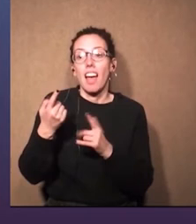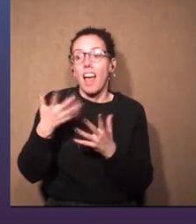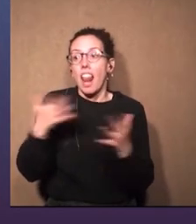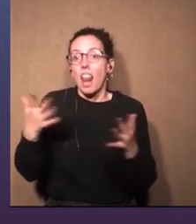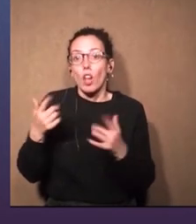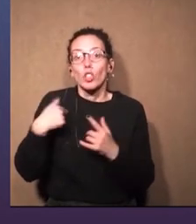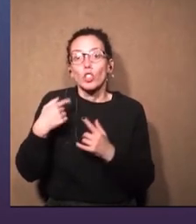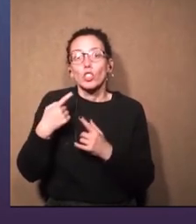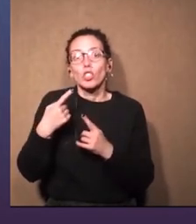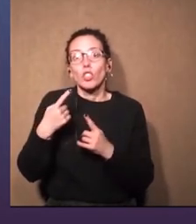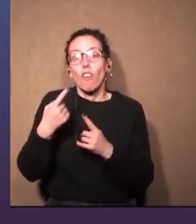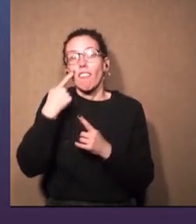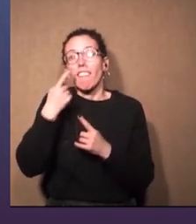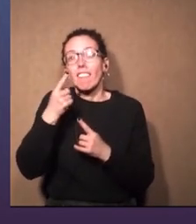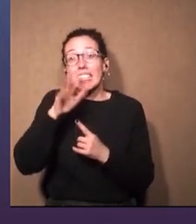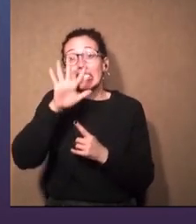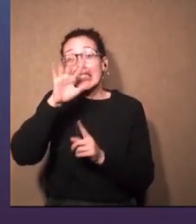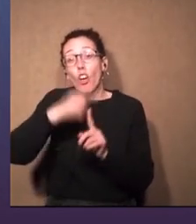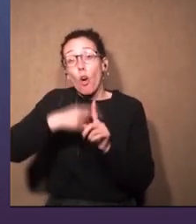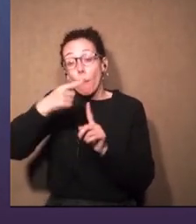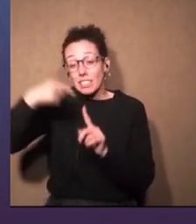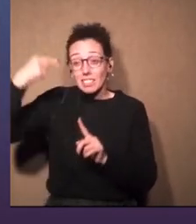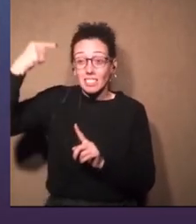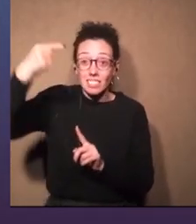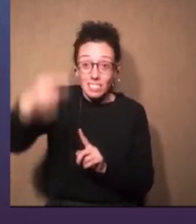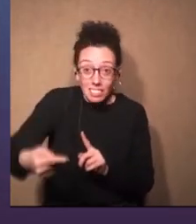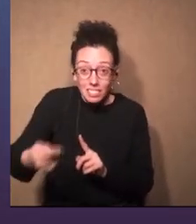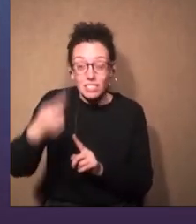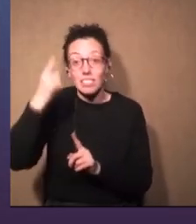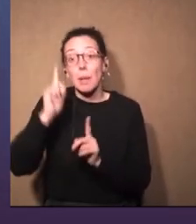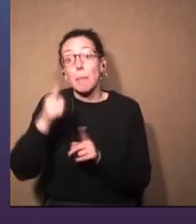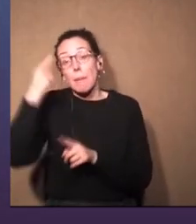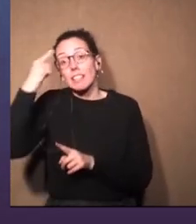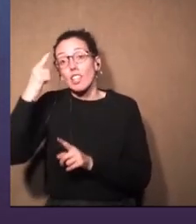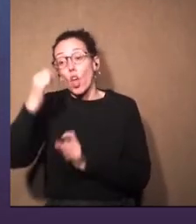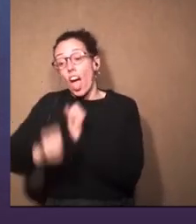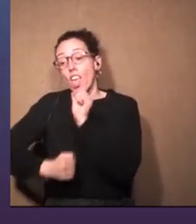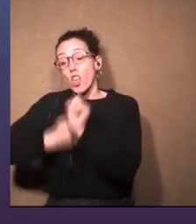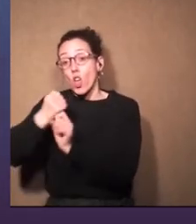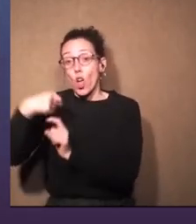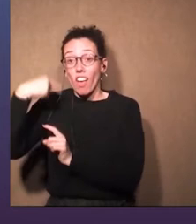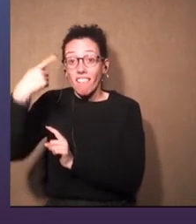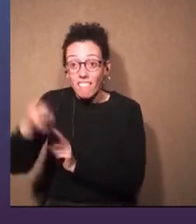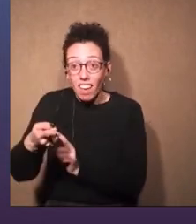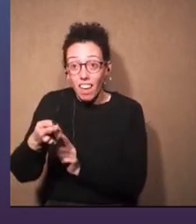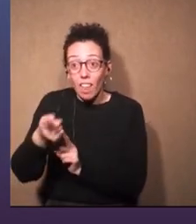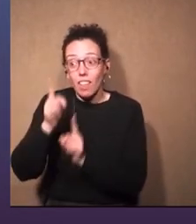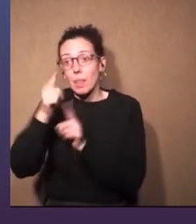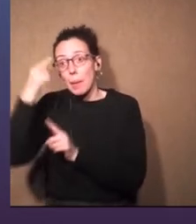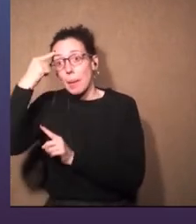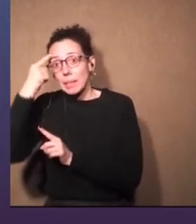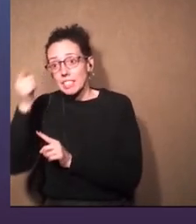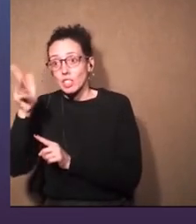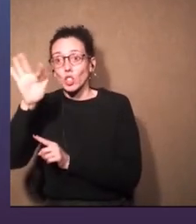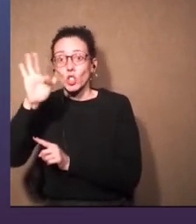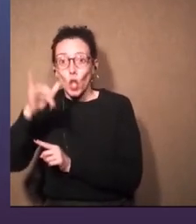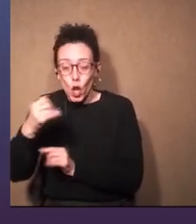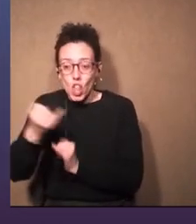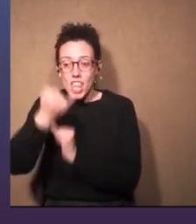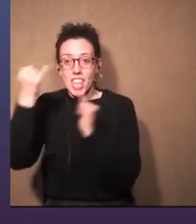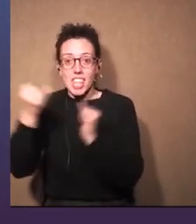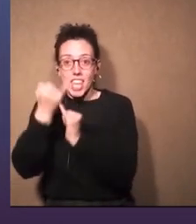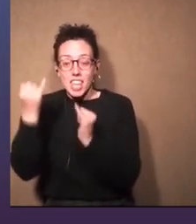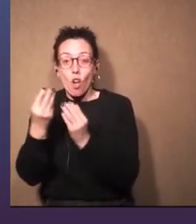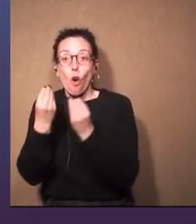algo que lo tengo que ver dentro de cinco meses, en el año que viene es cómo voy a organizar y en el día a día cómo resuelvo